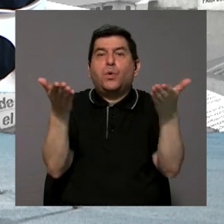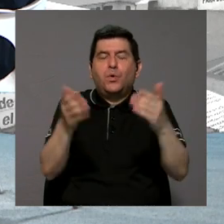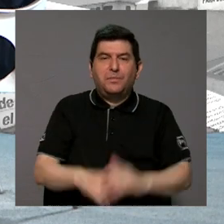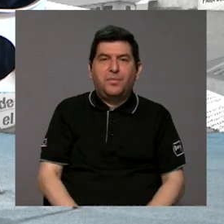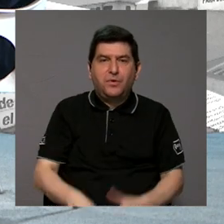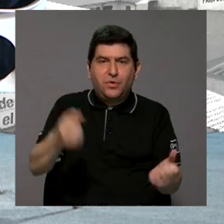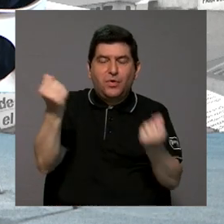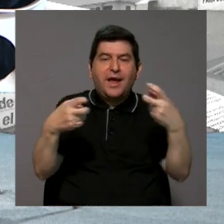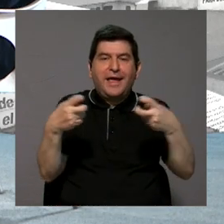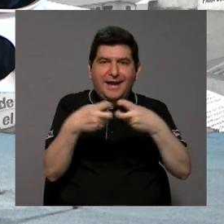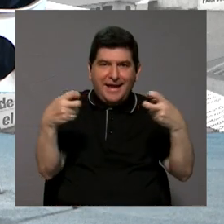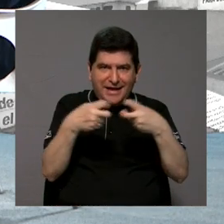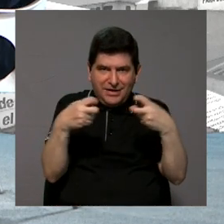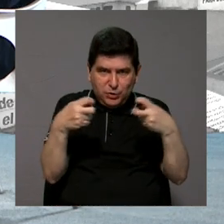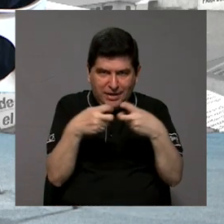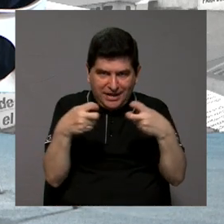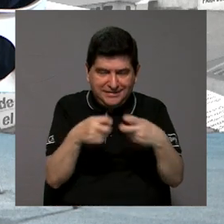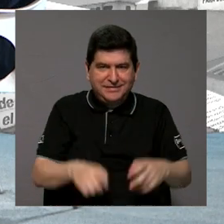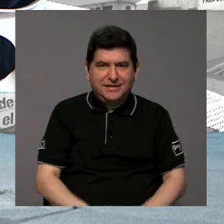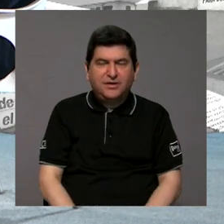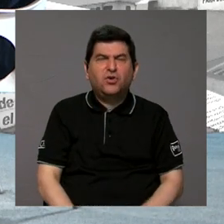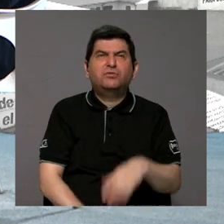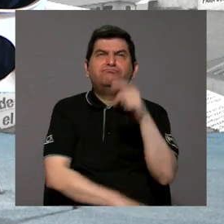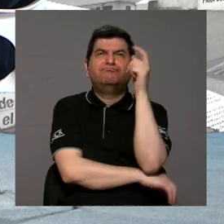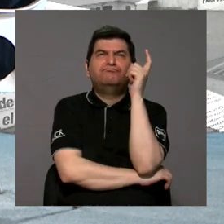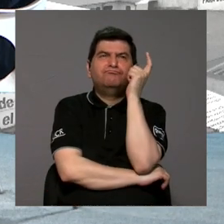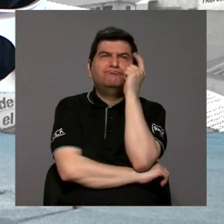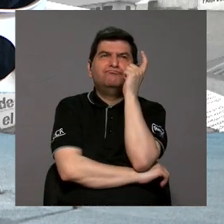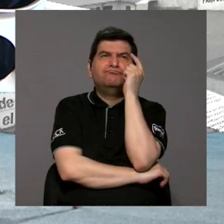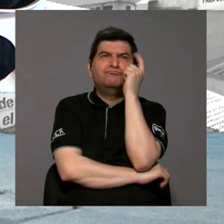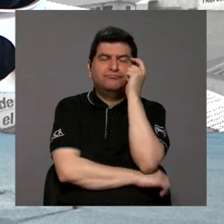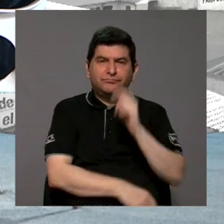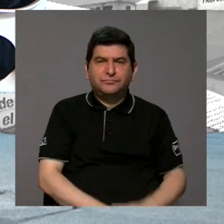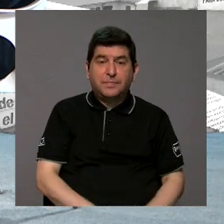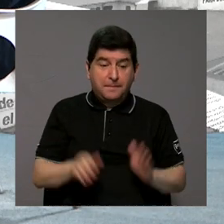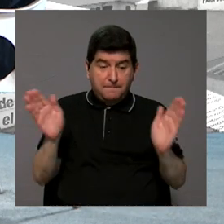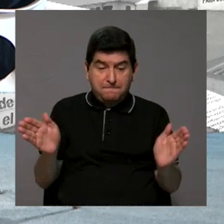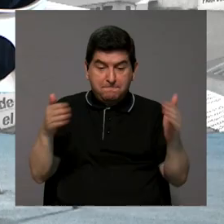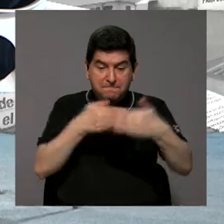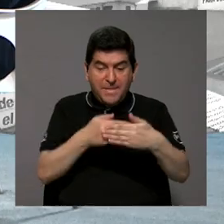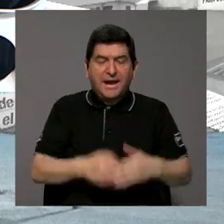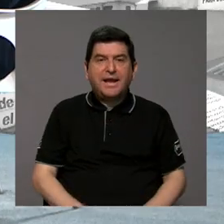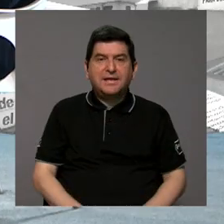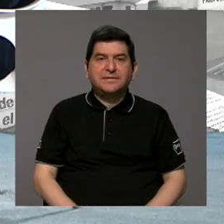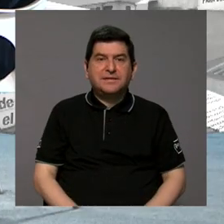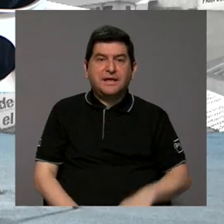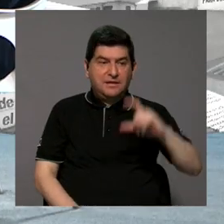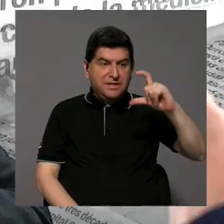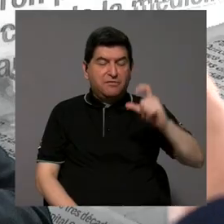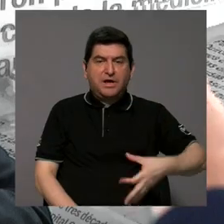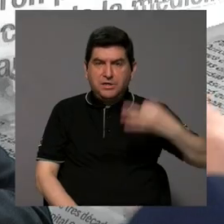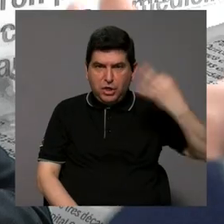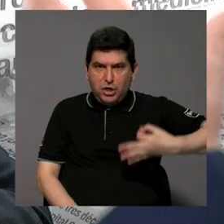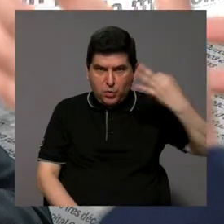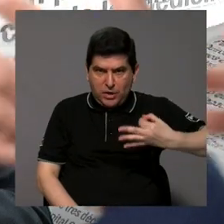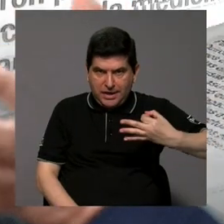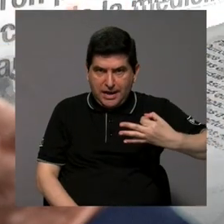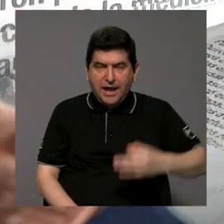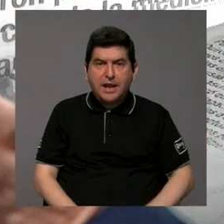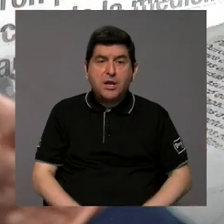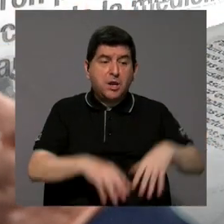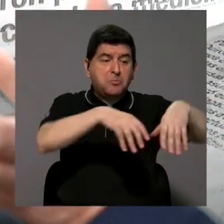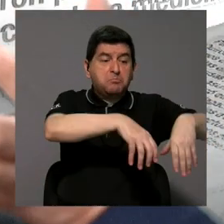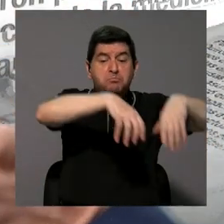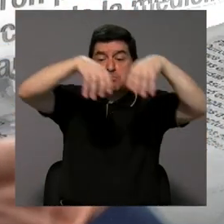baterías porque en los vehículos eléctricos podemos pensar en que el paquete de baterías original se puede